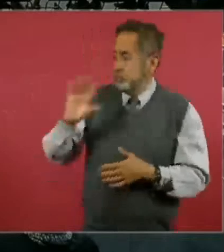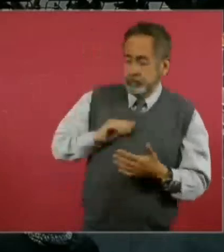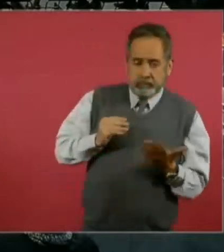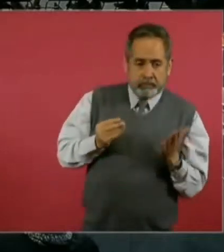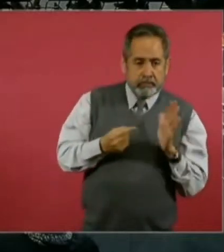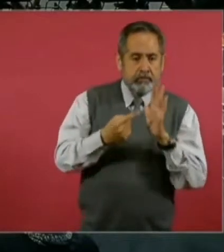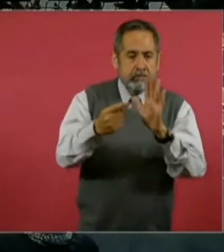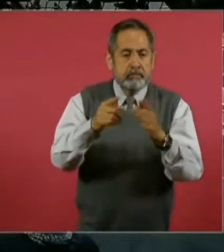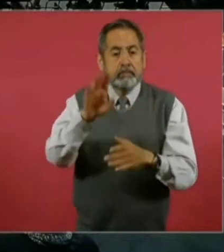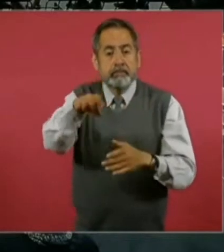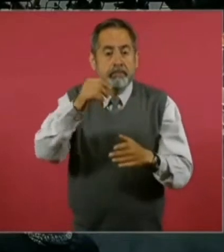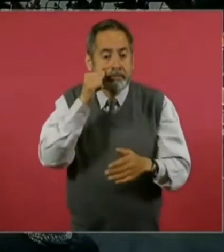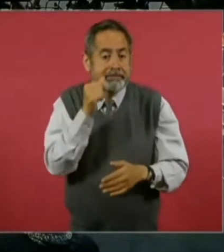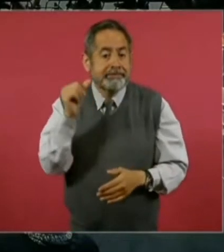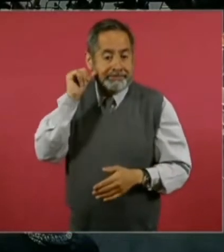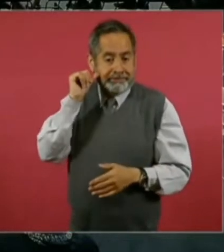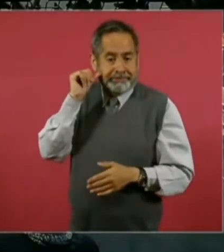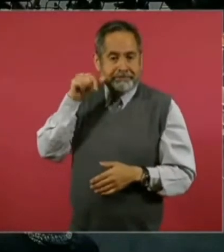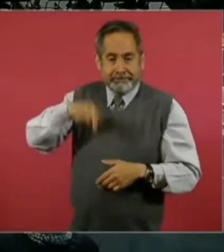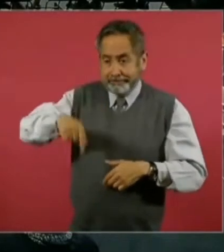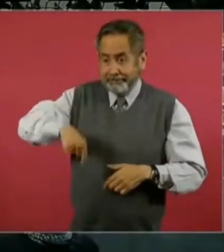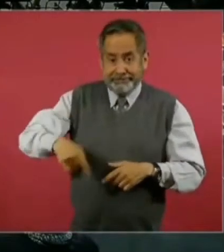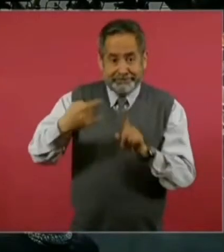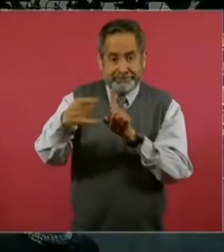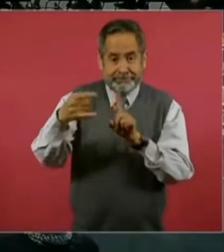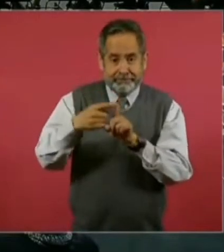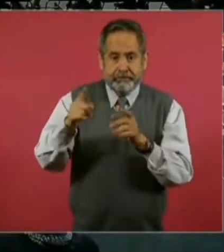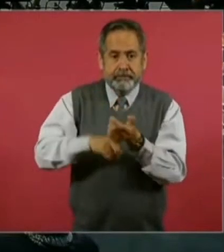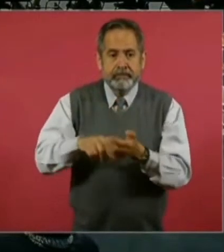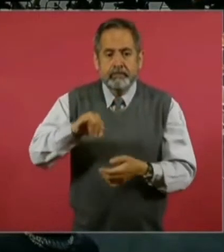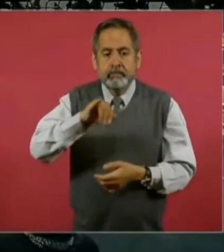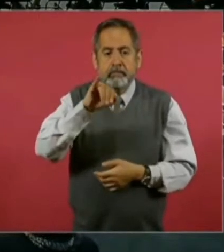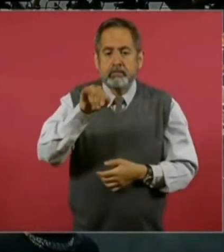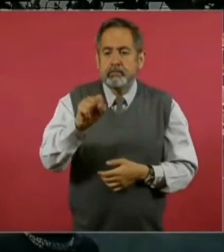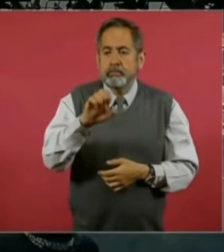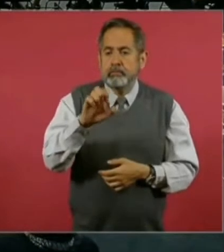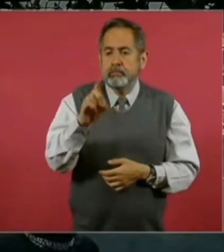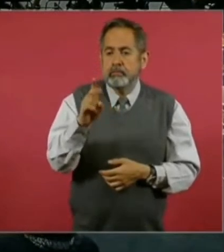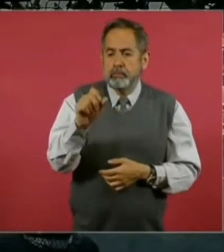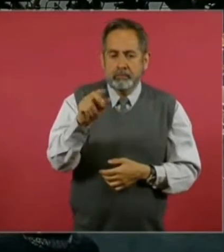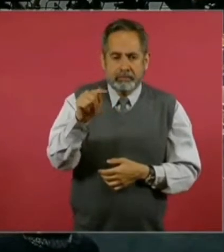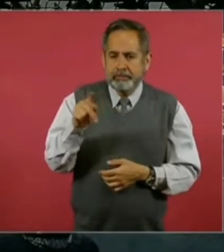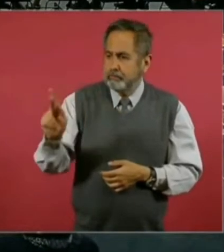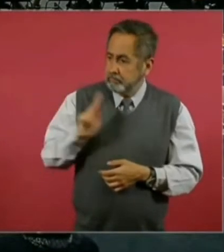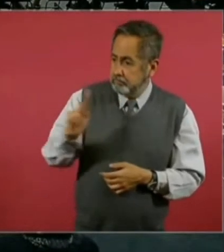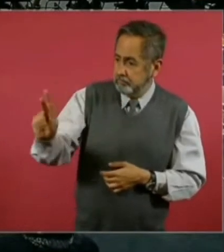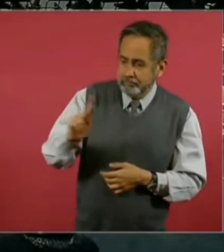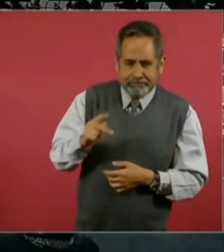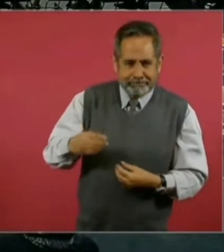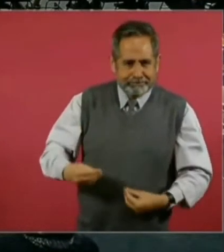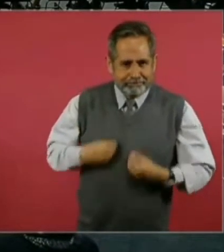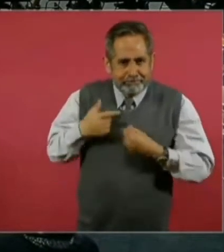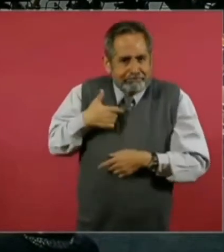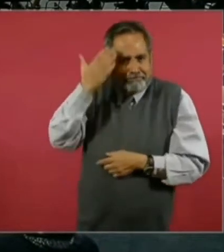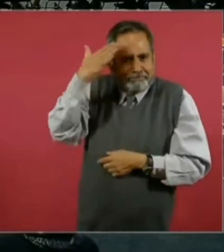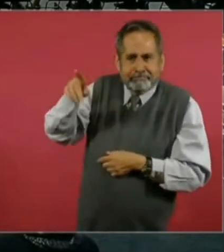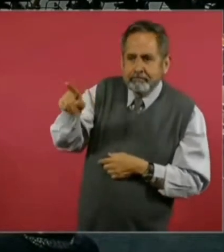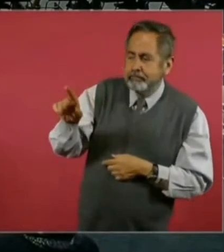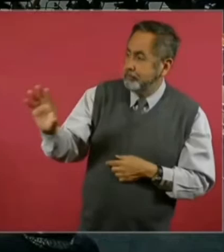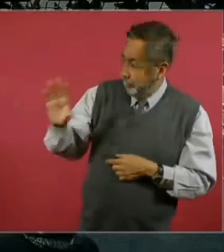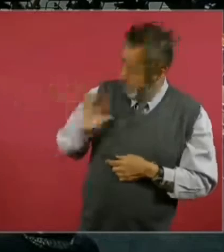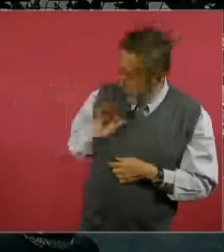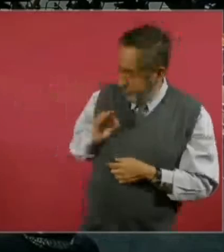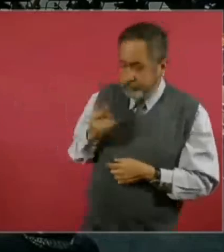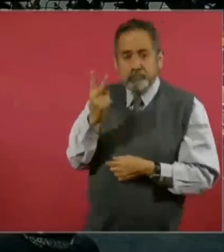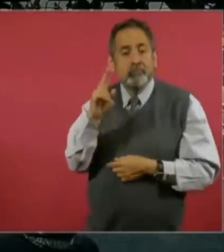Ayer, aquí en la puerta de Palacio, José Duarte, que me dijo que somos parientes, aunque bueno, yo no lo conocía, le manda